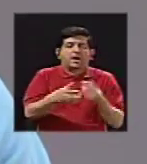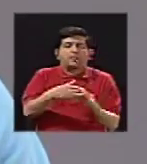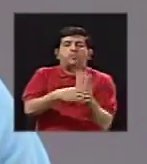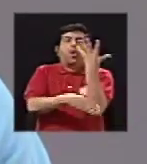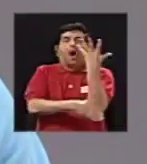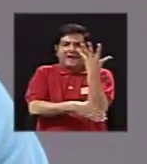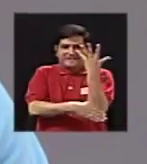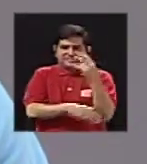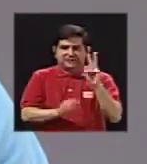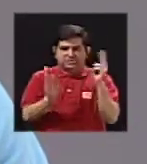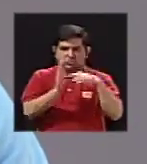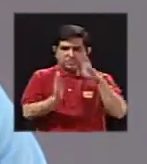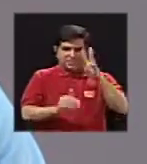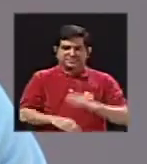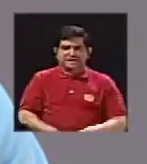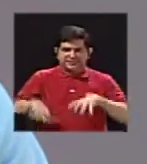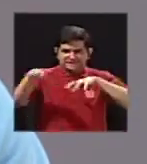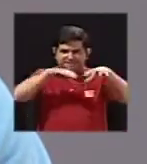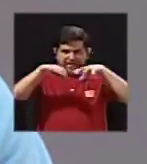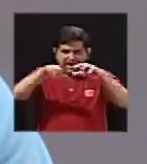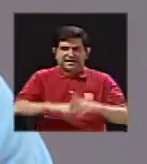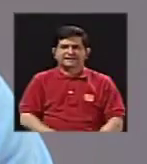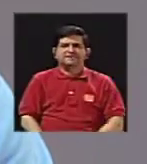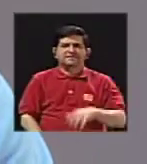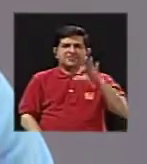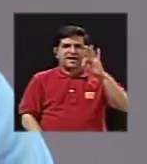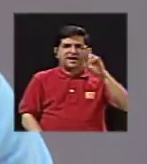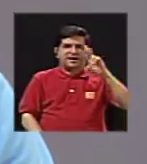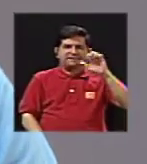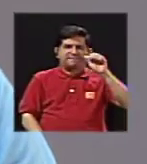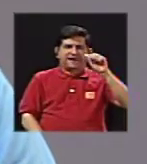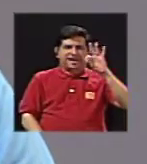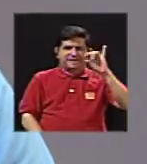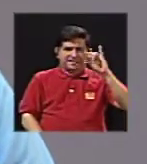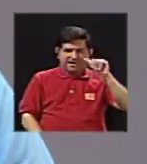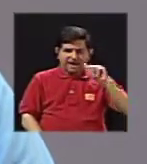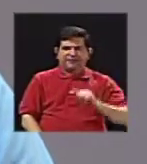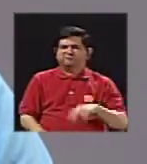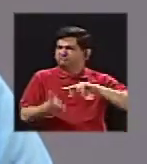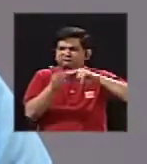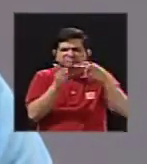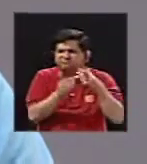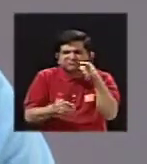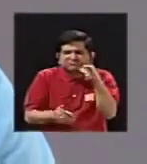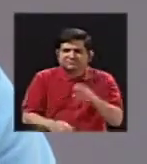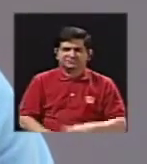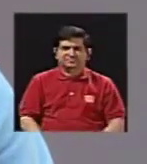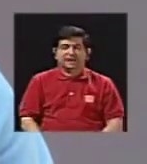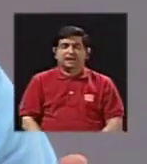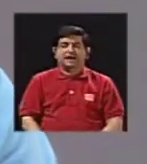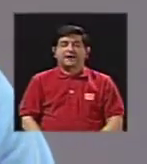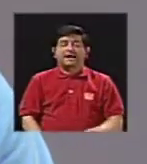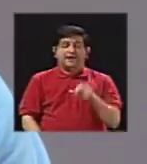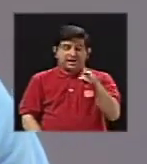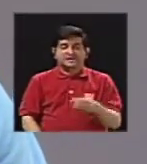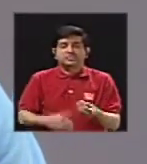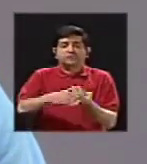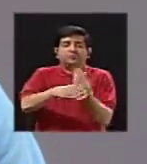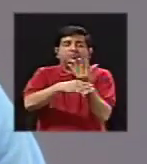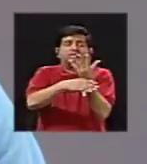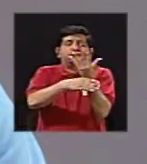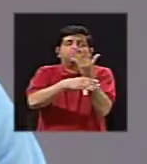2006 una actividad freática importante. ¿Qué es una actividad freática? Pues, bueno, la actividad freática es, pues, erupciones